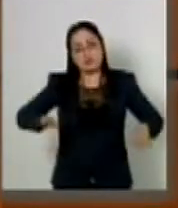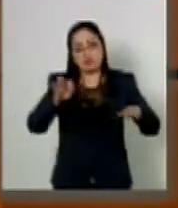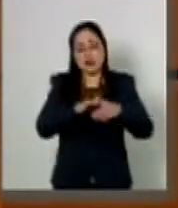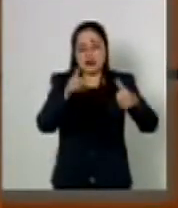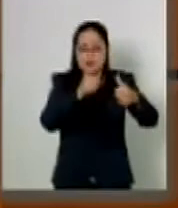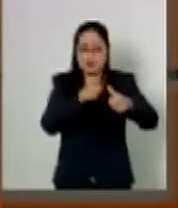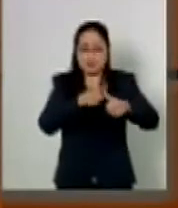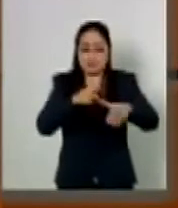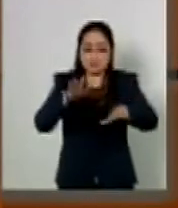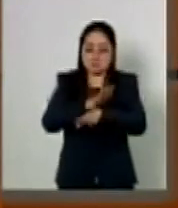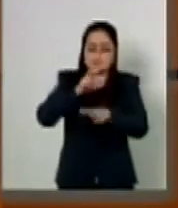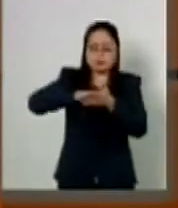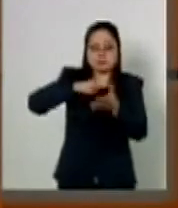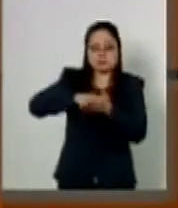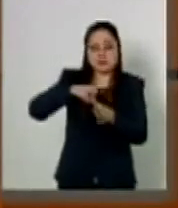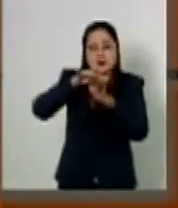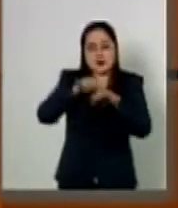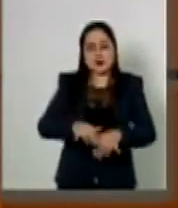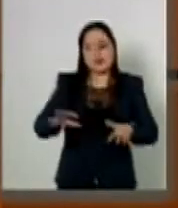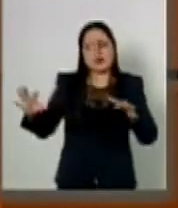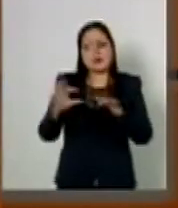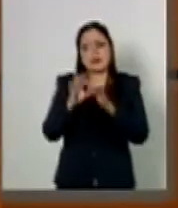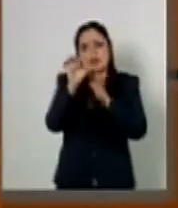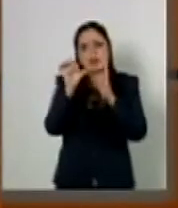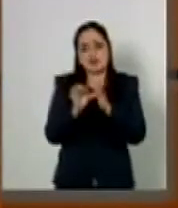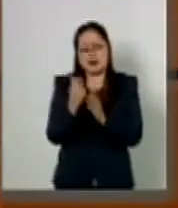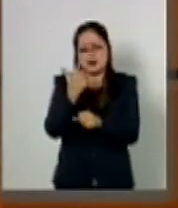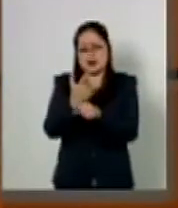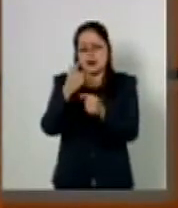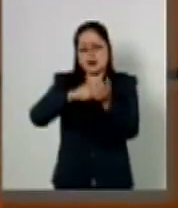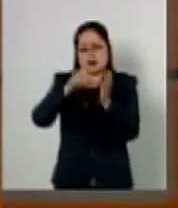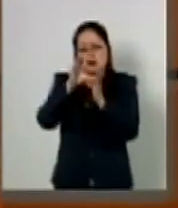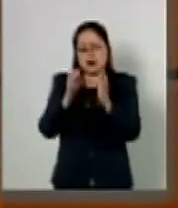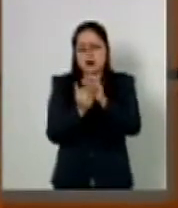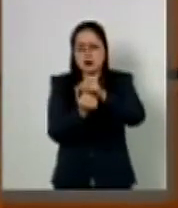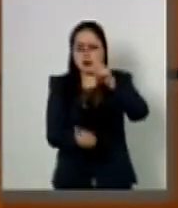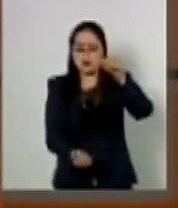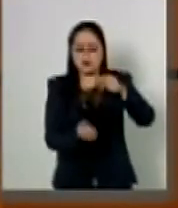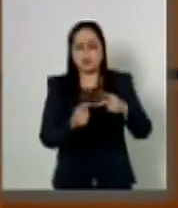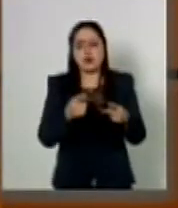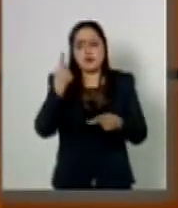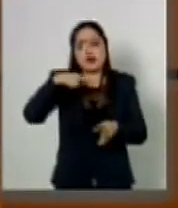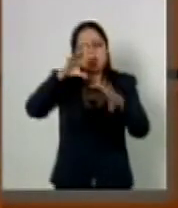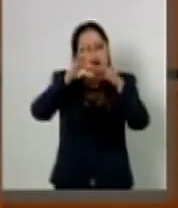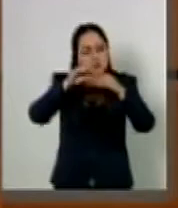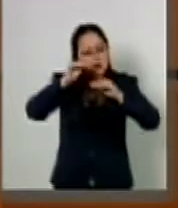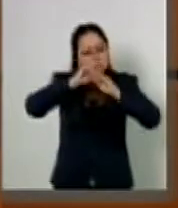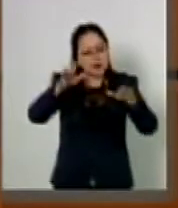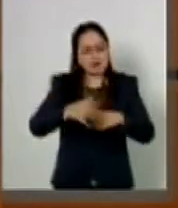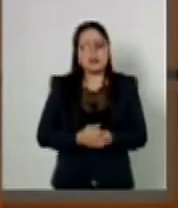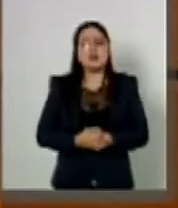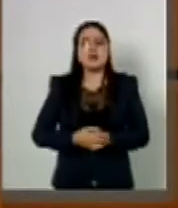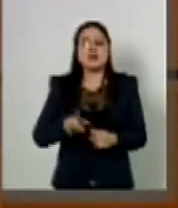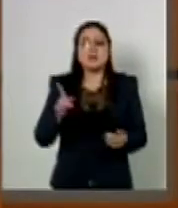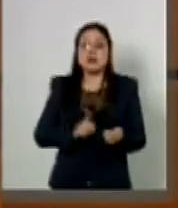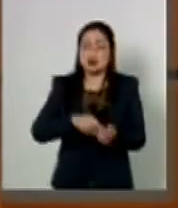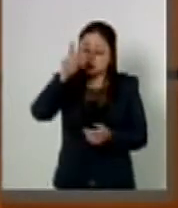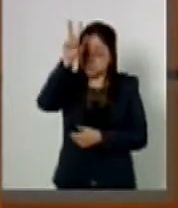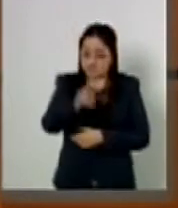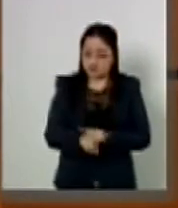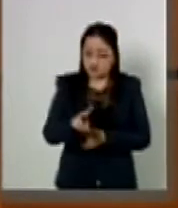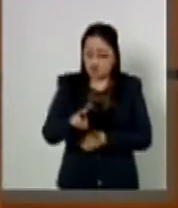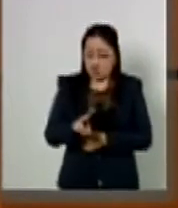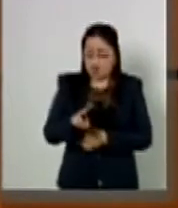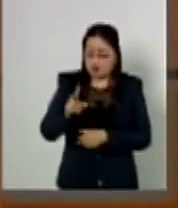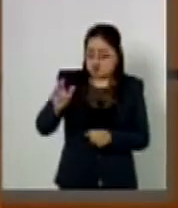se modificó la redacción del artículo séptimo constitucional para aclarar que, efectivamente, el respeto,